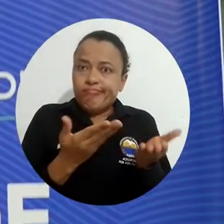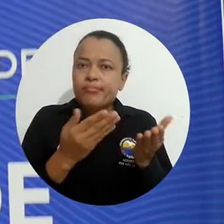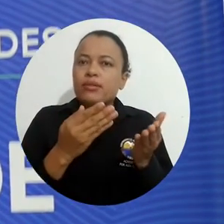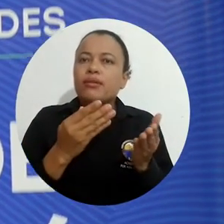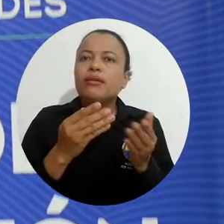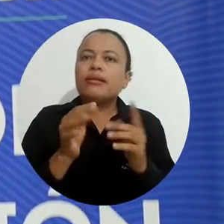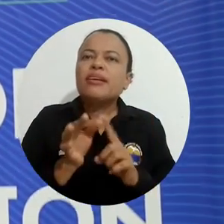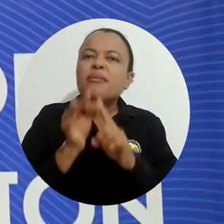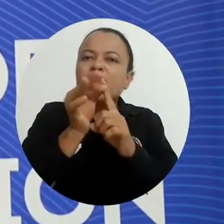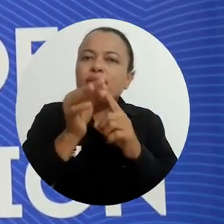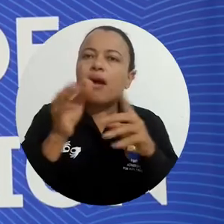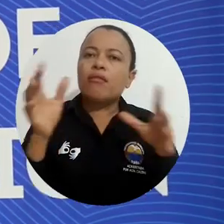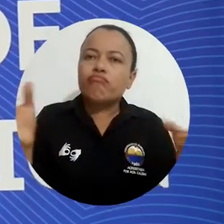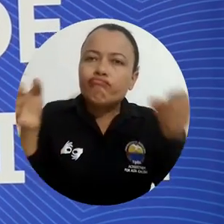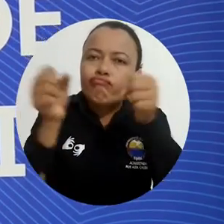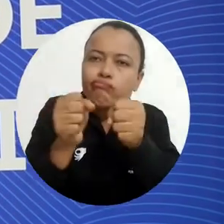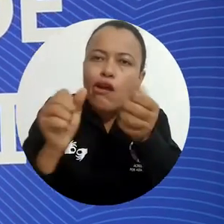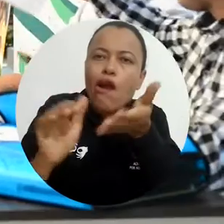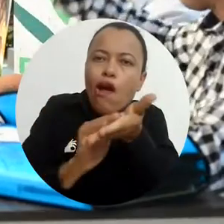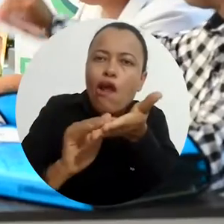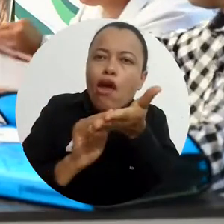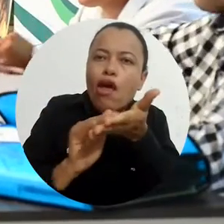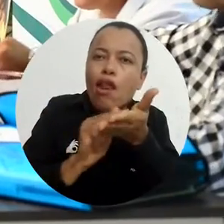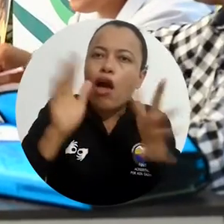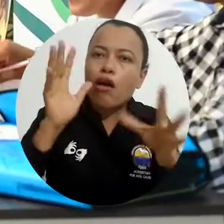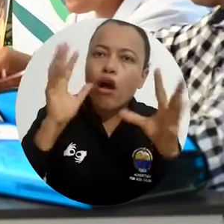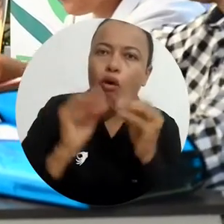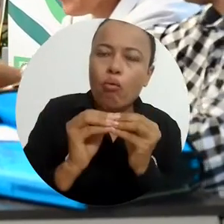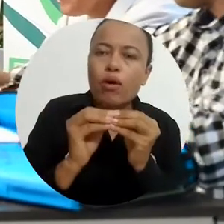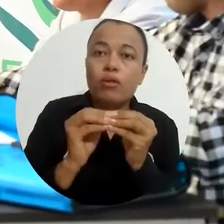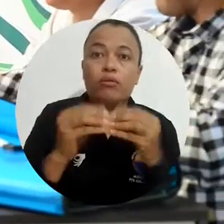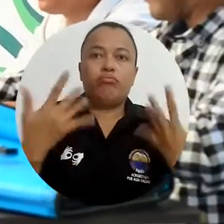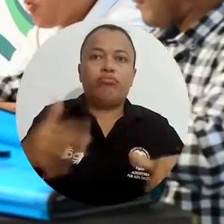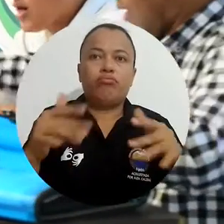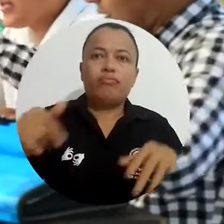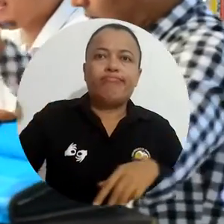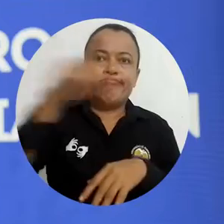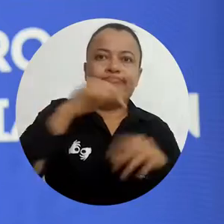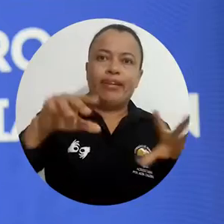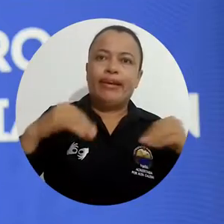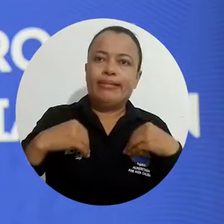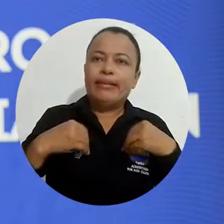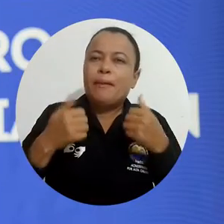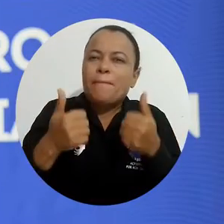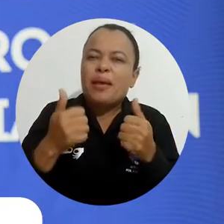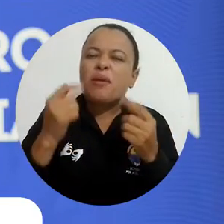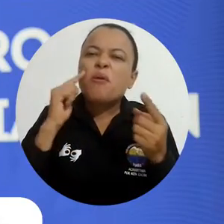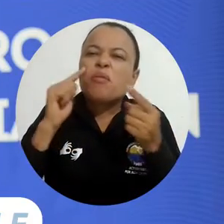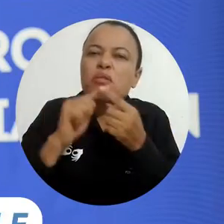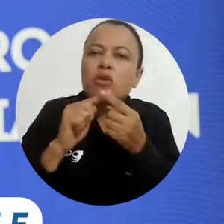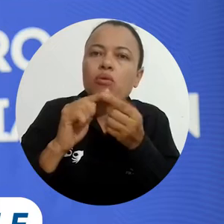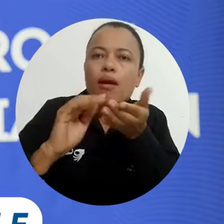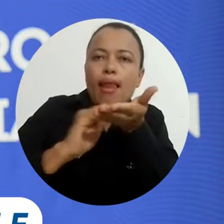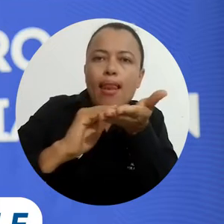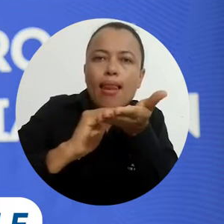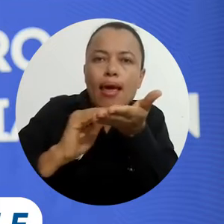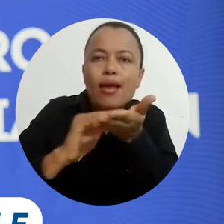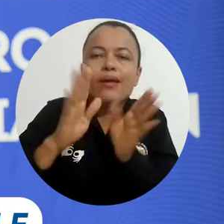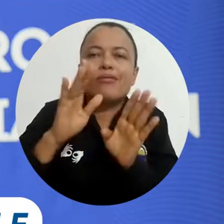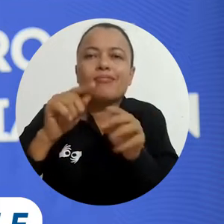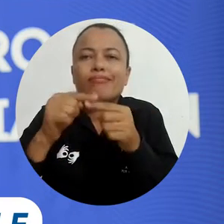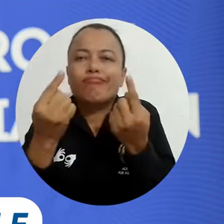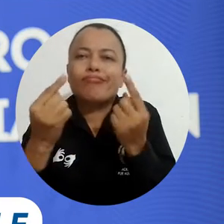Estos mecanismos y en especial la conciliación ha tenido una gran acogida. Es una forma para nosotros darle